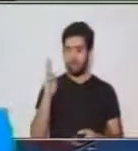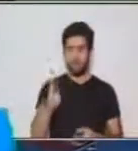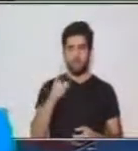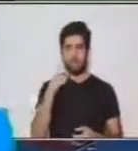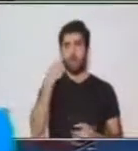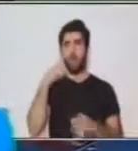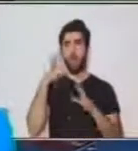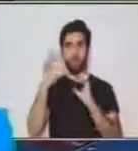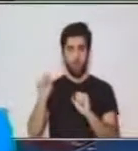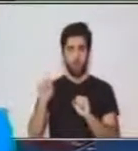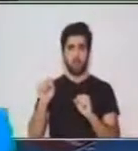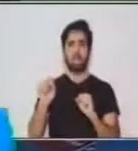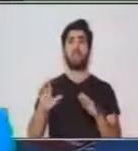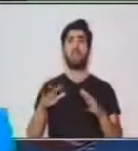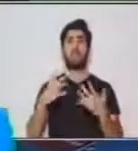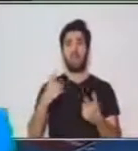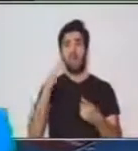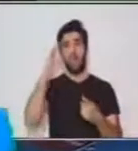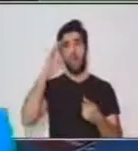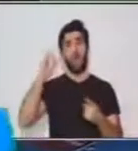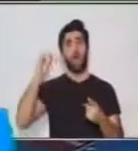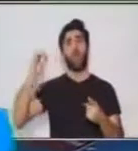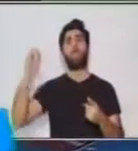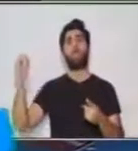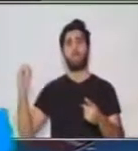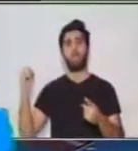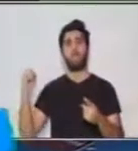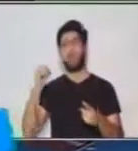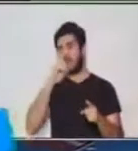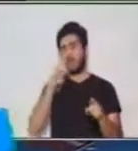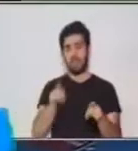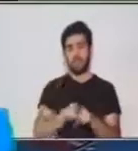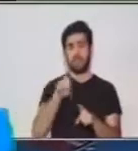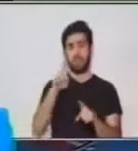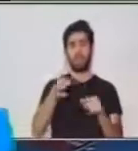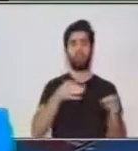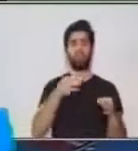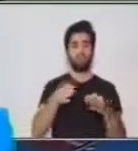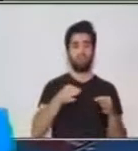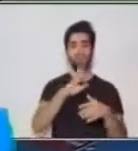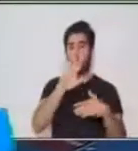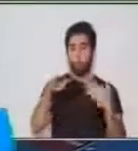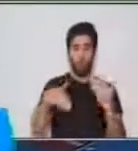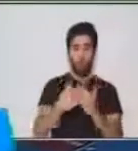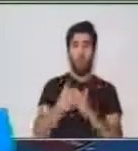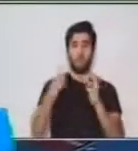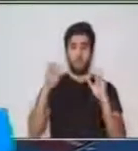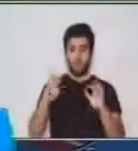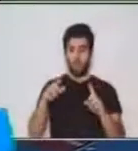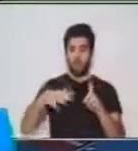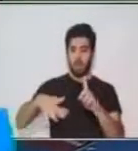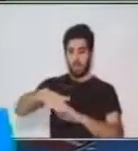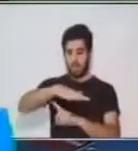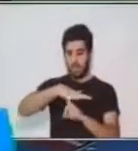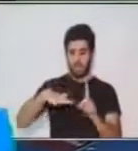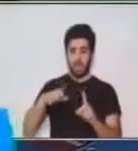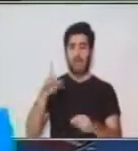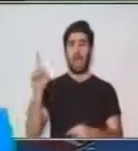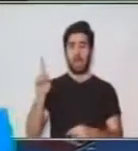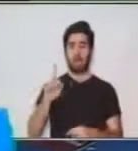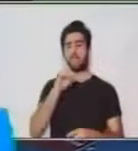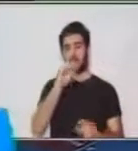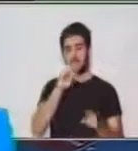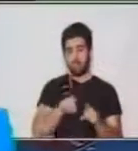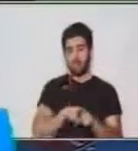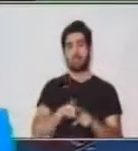en cuenta que las opiniones y los argumentos de las personas que nos rodean son